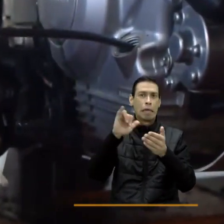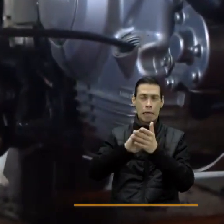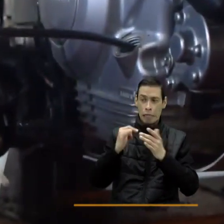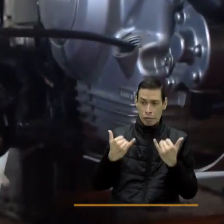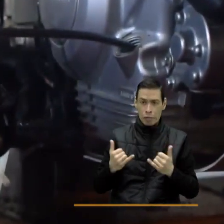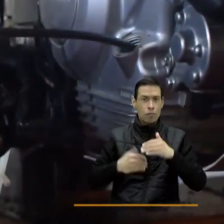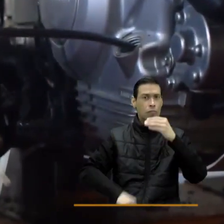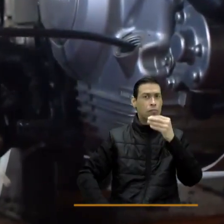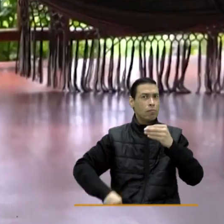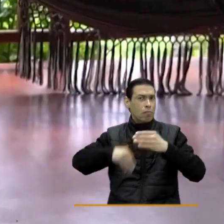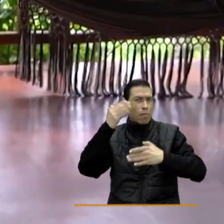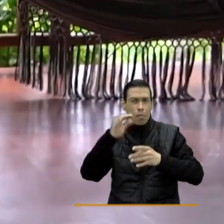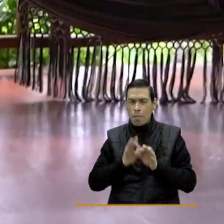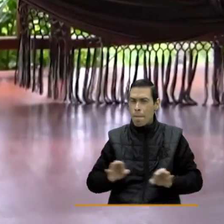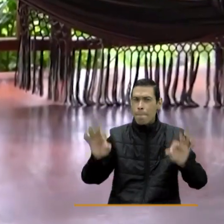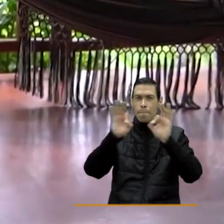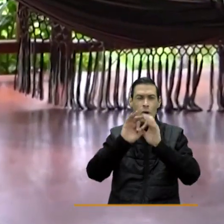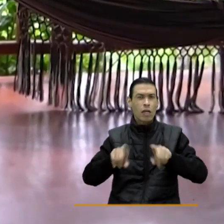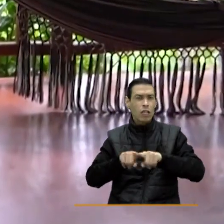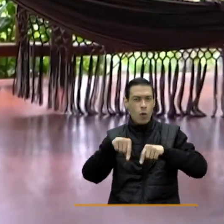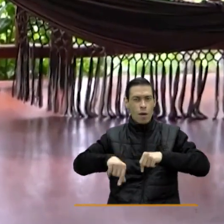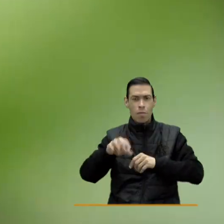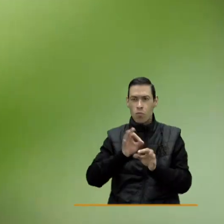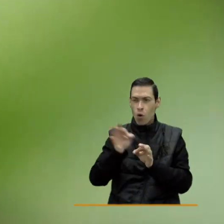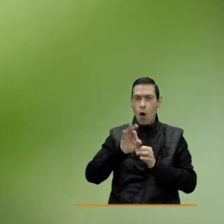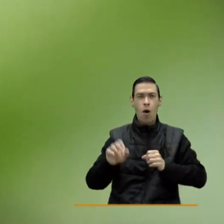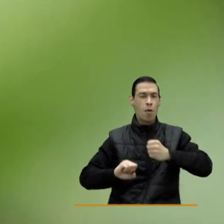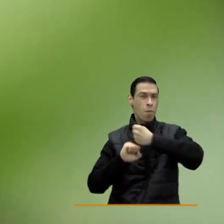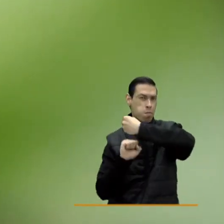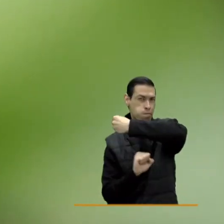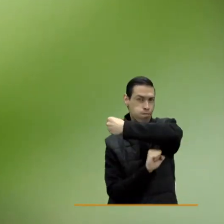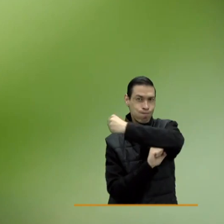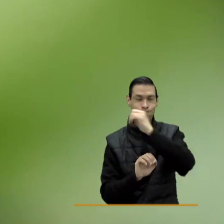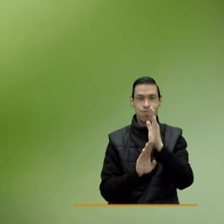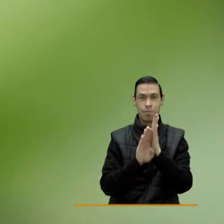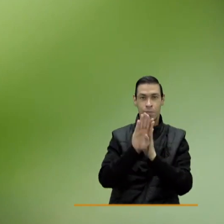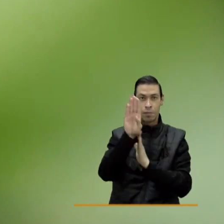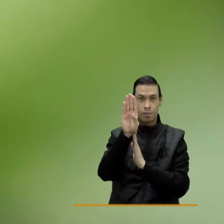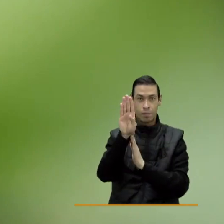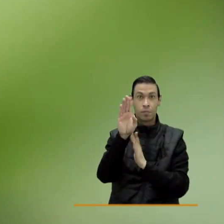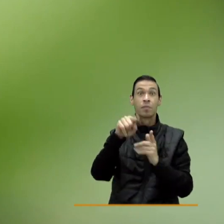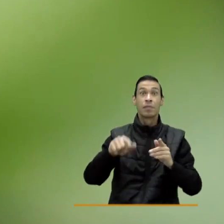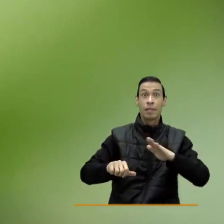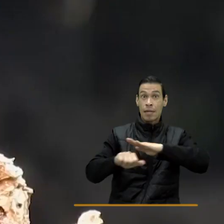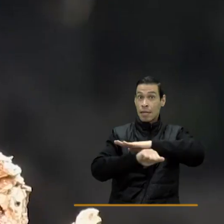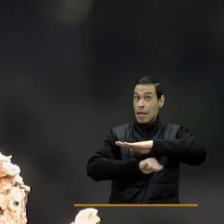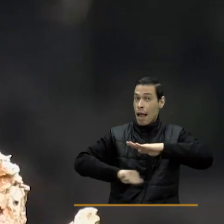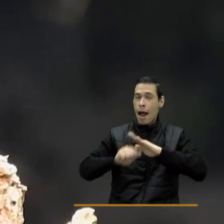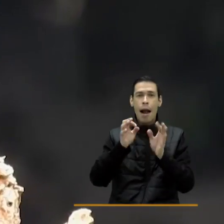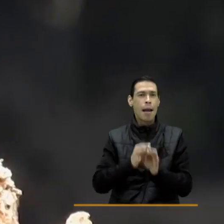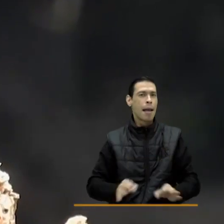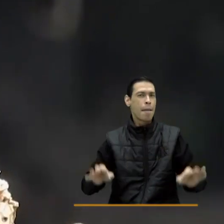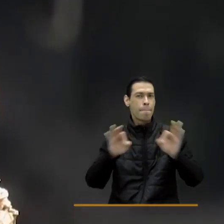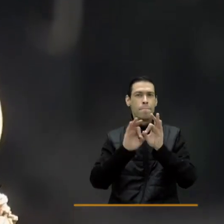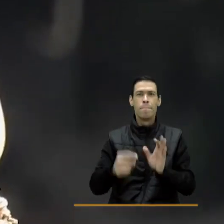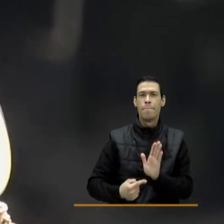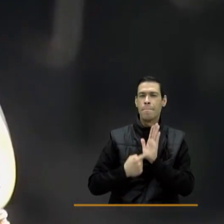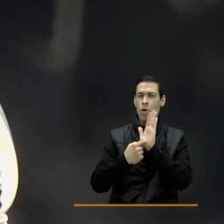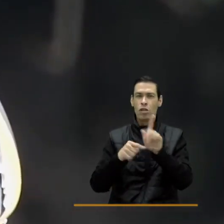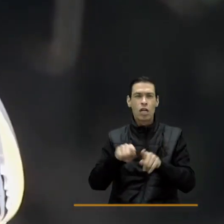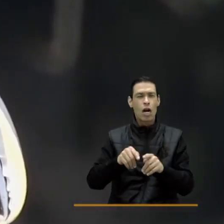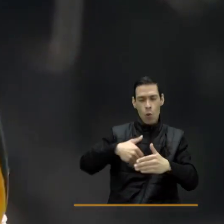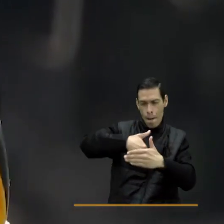el último tiempo pilares fundamentales del desarrollo de los municipios. Un área importante que nos ha permitido destacarnos y en la que tenemos